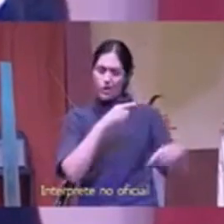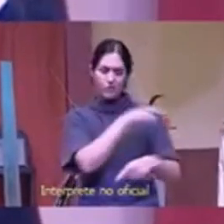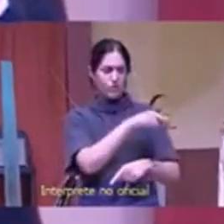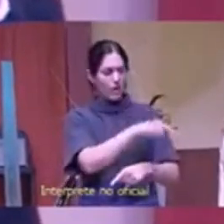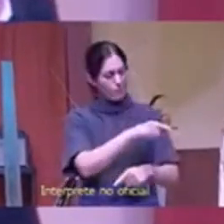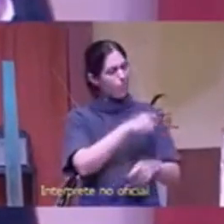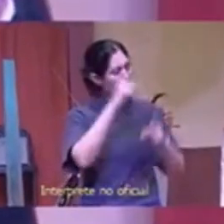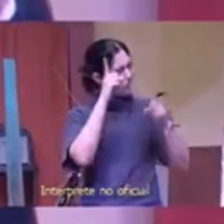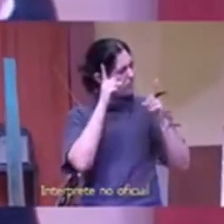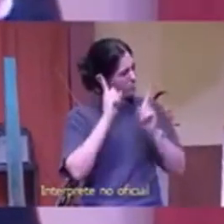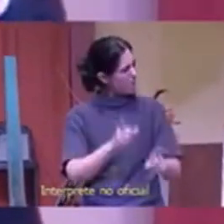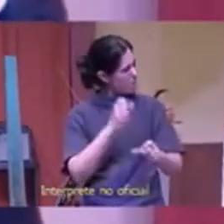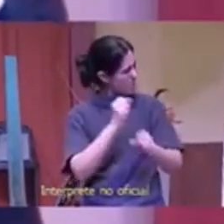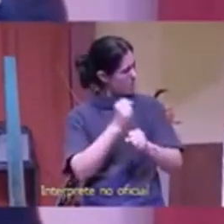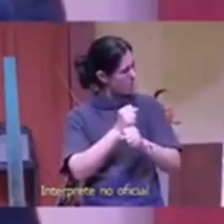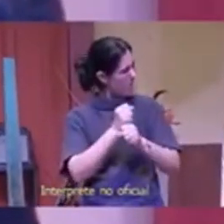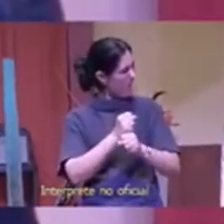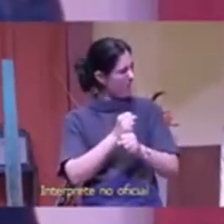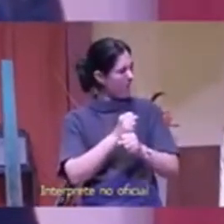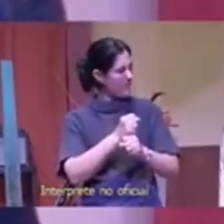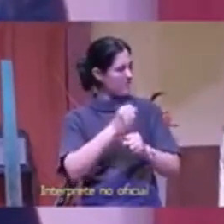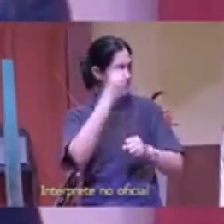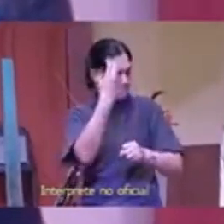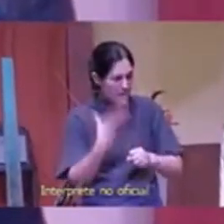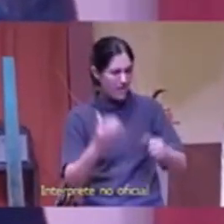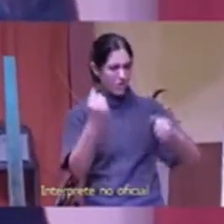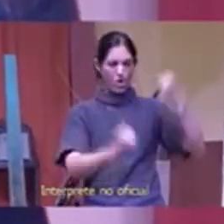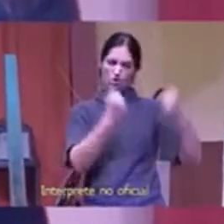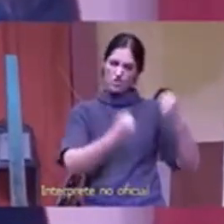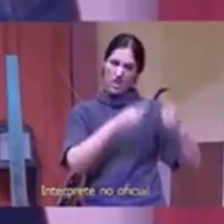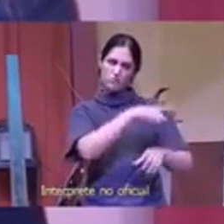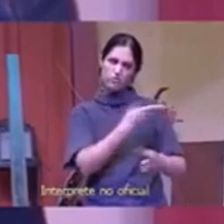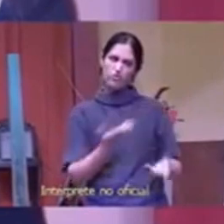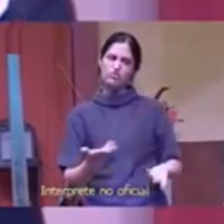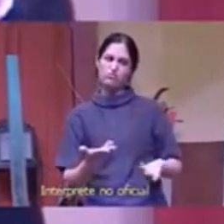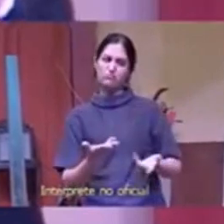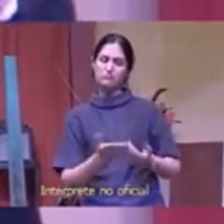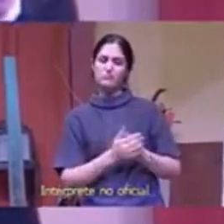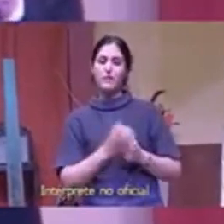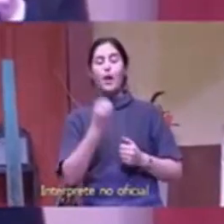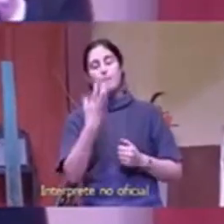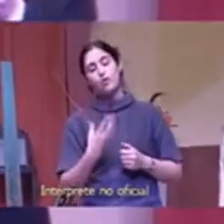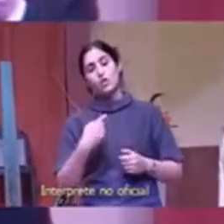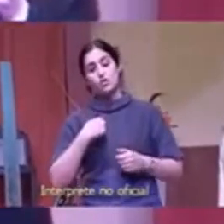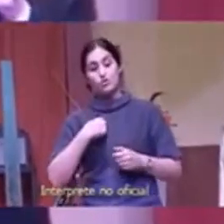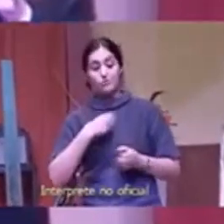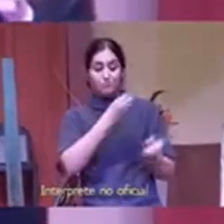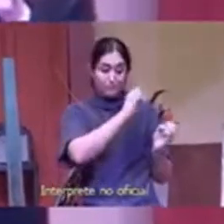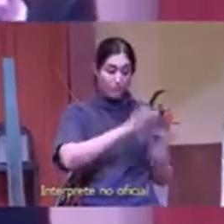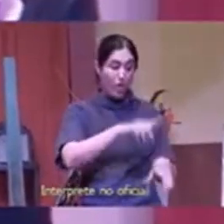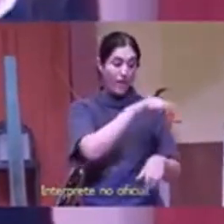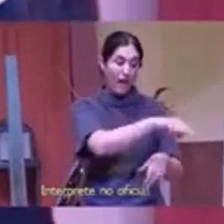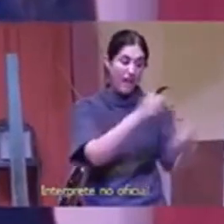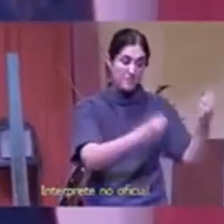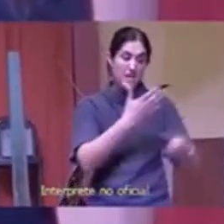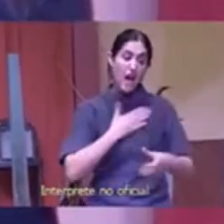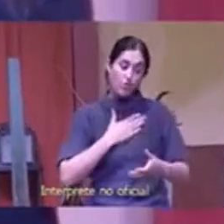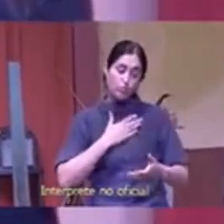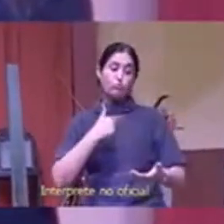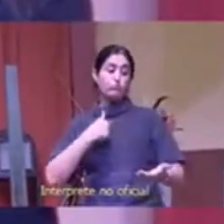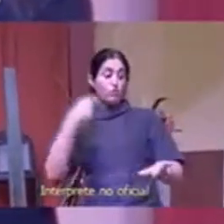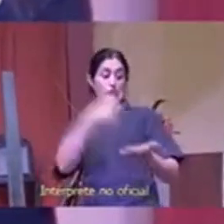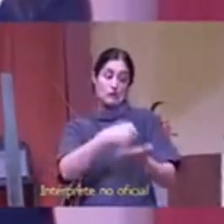mecánico porque voy a dejar mi auto acá y te voy a pagar